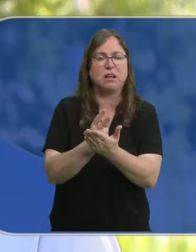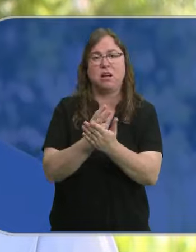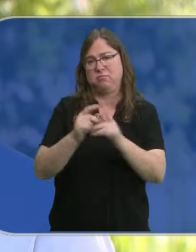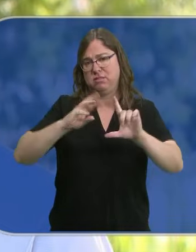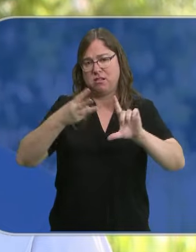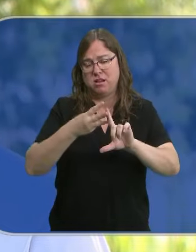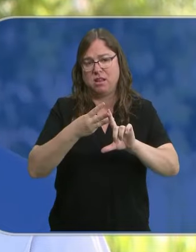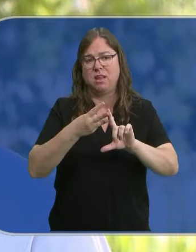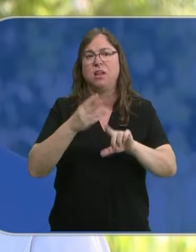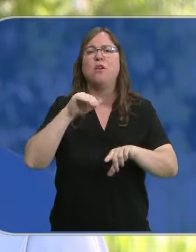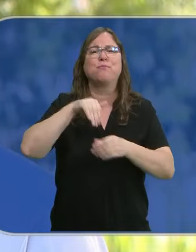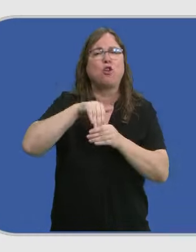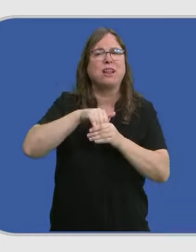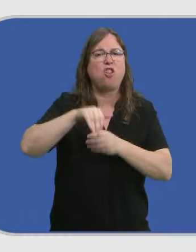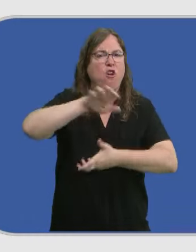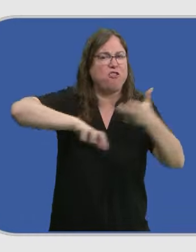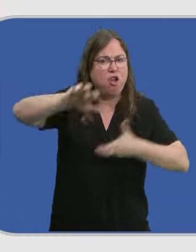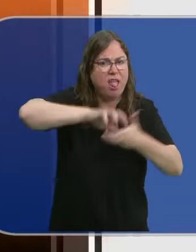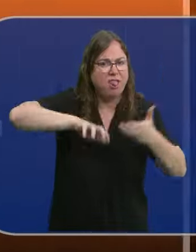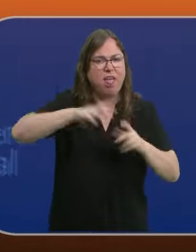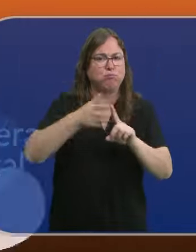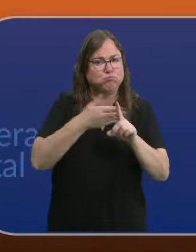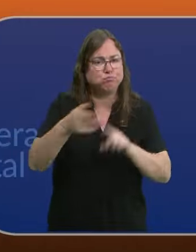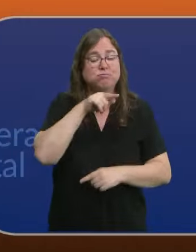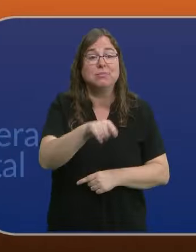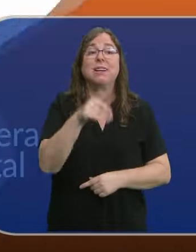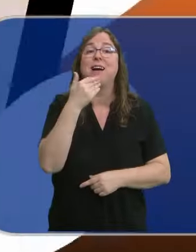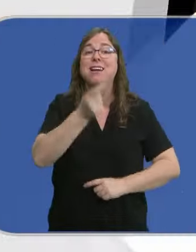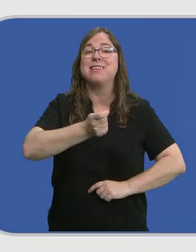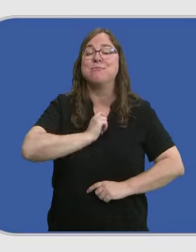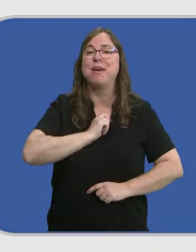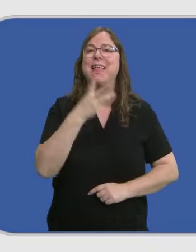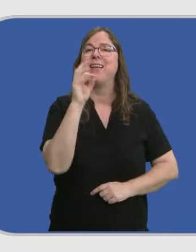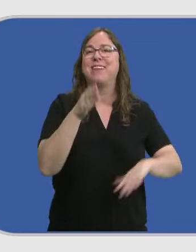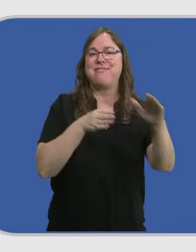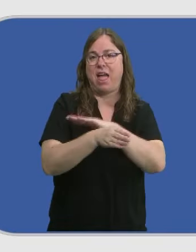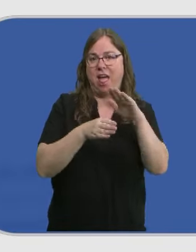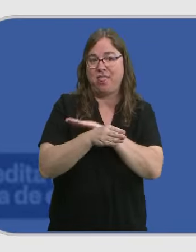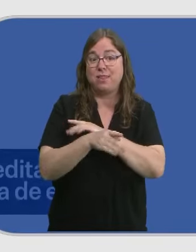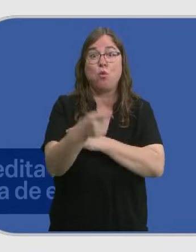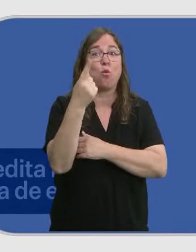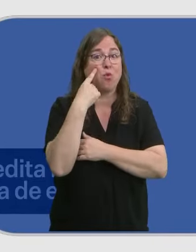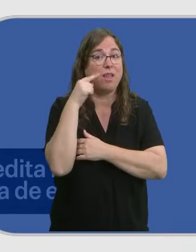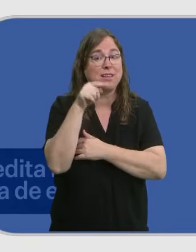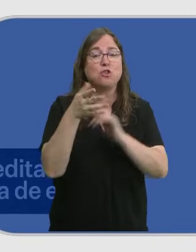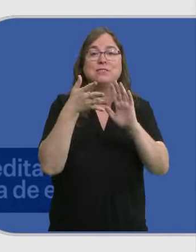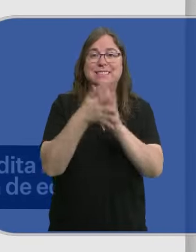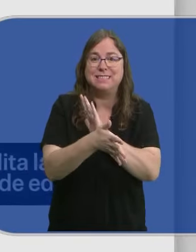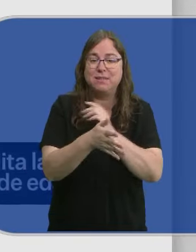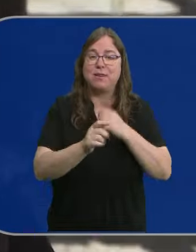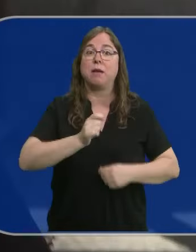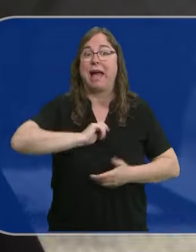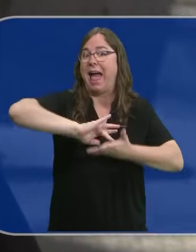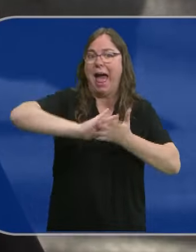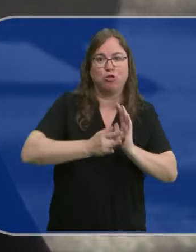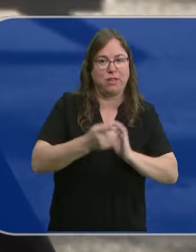para páginas de contenidos violentos. En ese momento nos facilitará 30 credenciales de acceso. Pero ojo, eso no quiere decir que